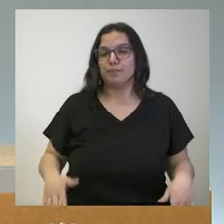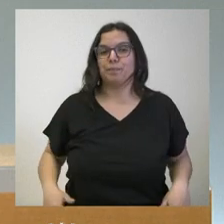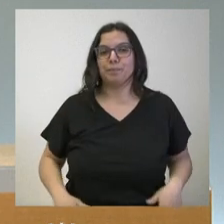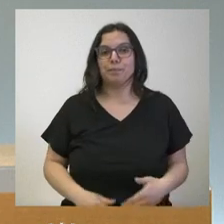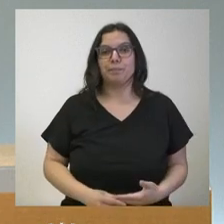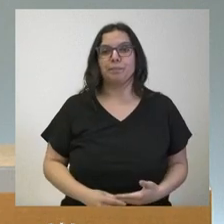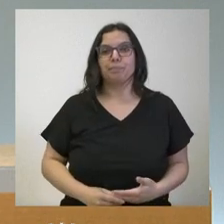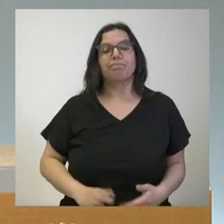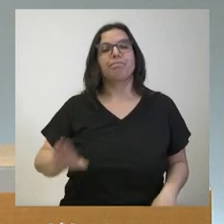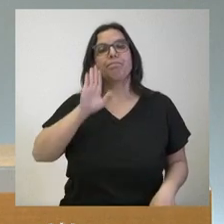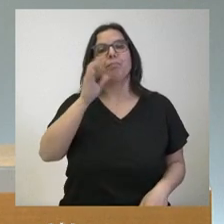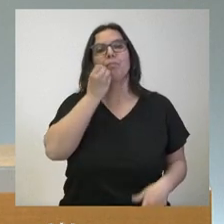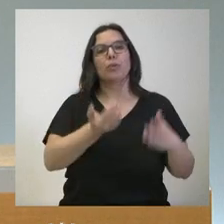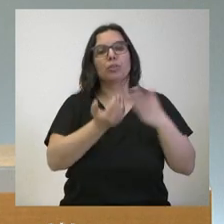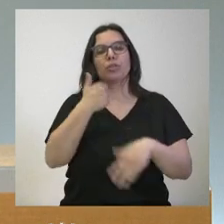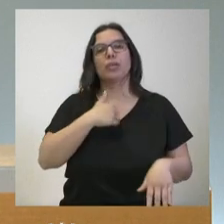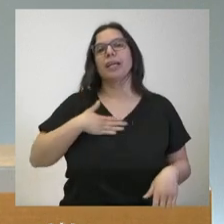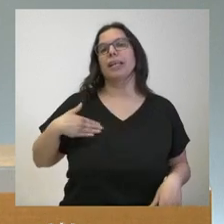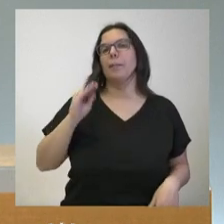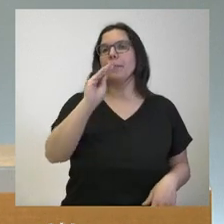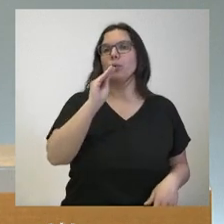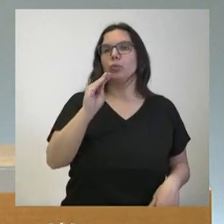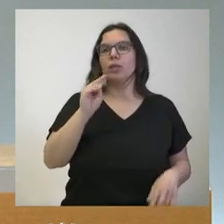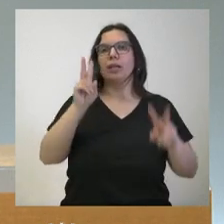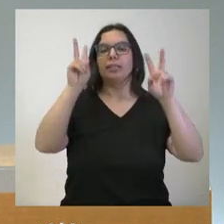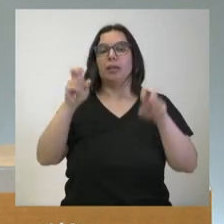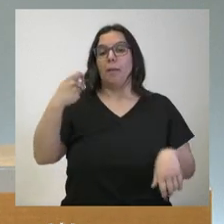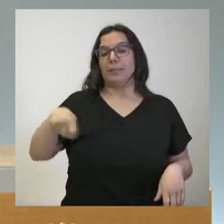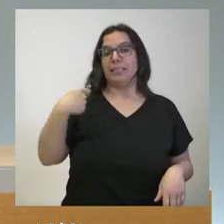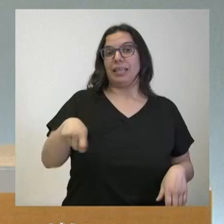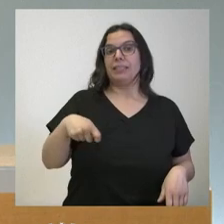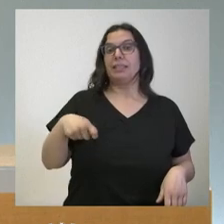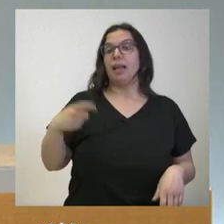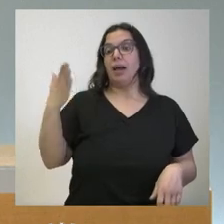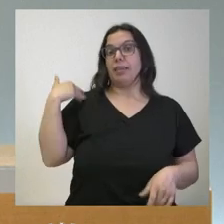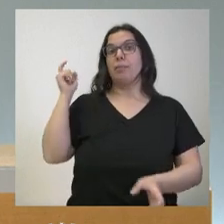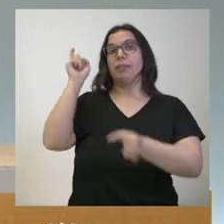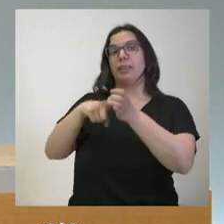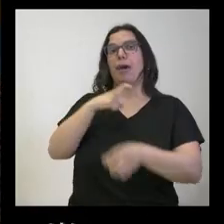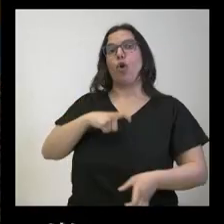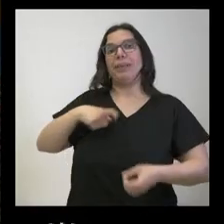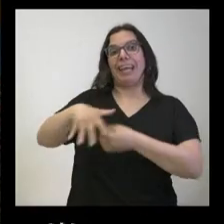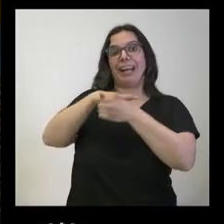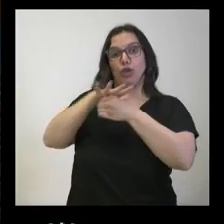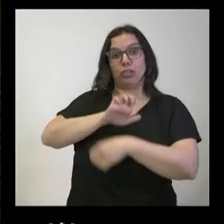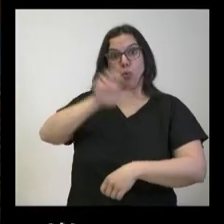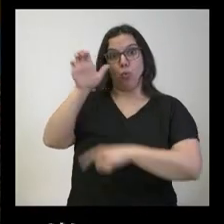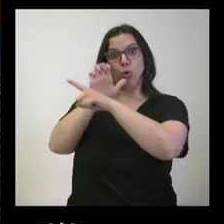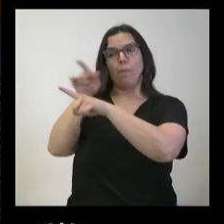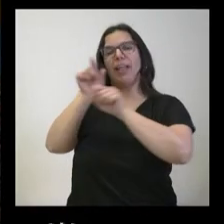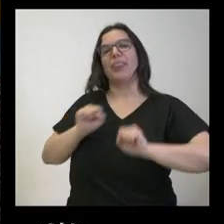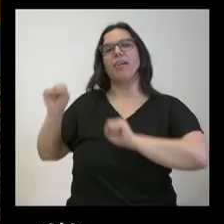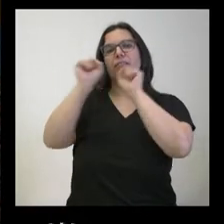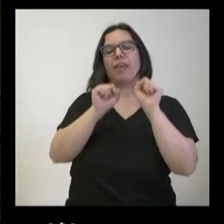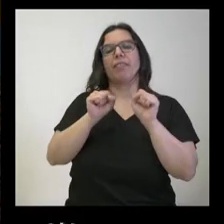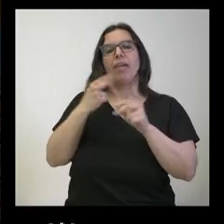Sí, hola, buenos días. Yo quería preguntarle sobre la intervención del presidente ayer en el Comité de las Regiones y su defensa a las políticas